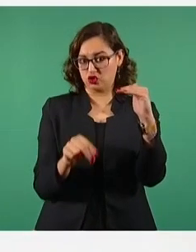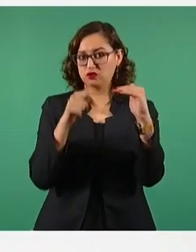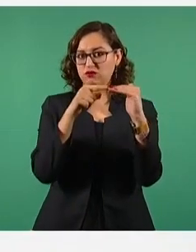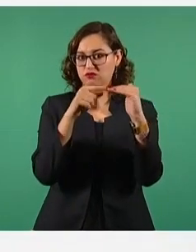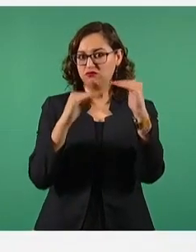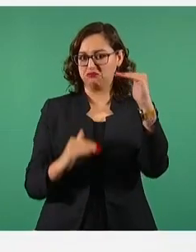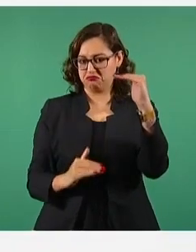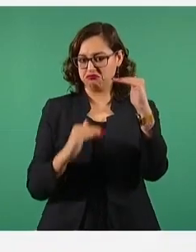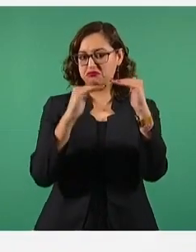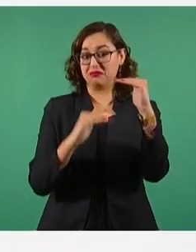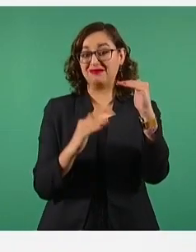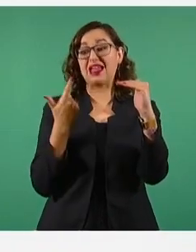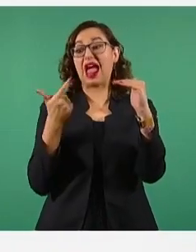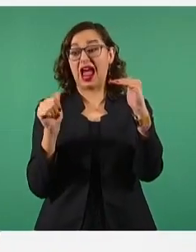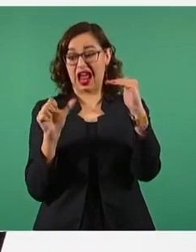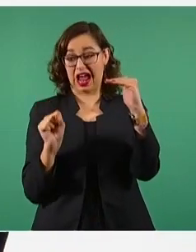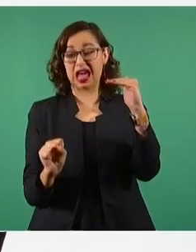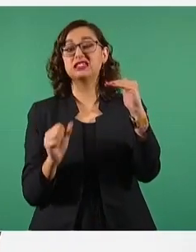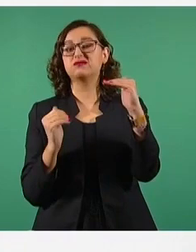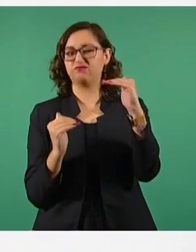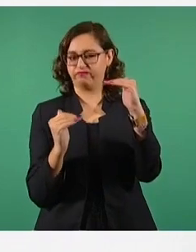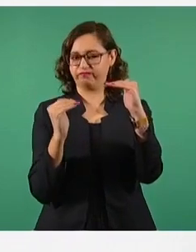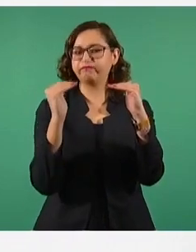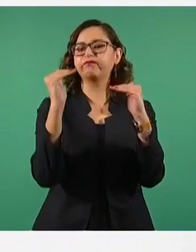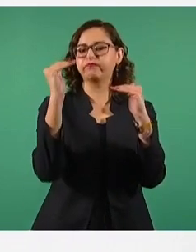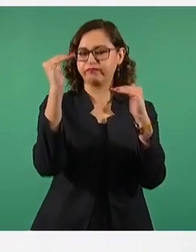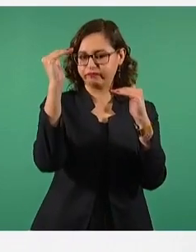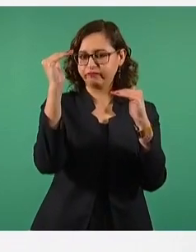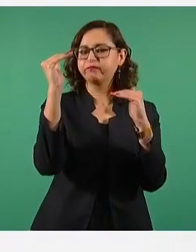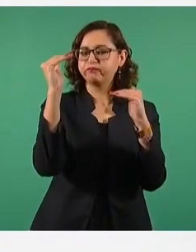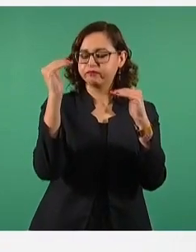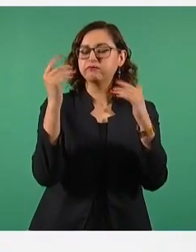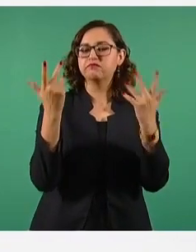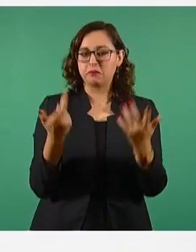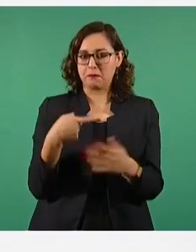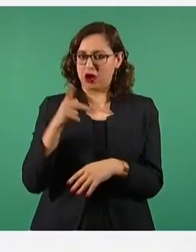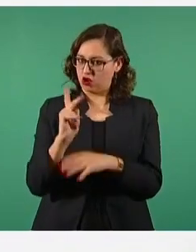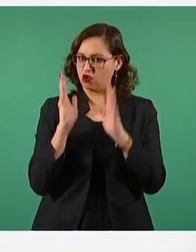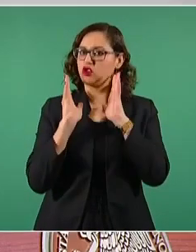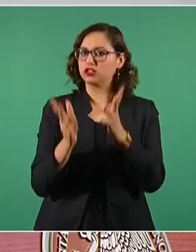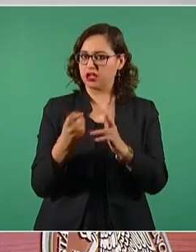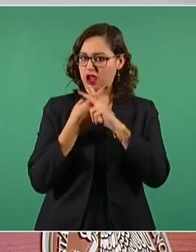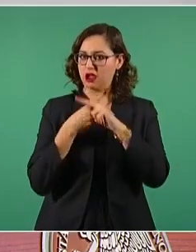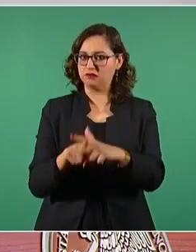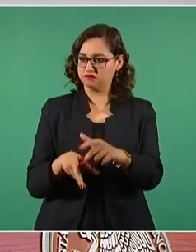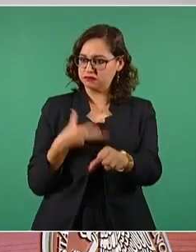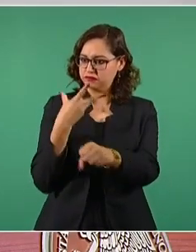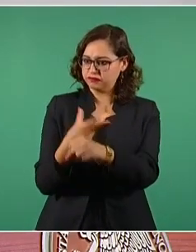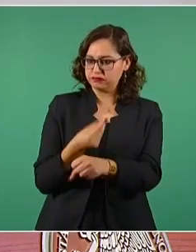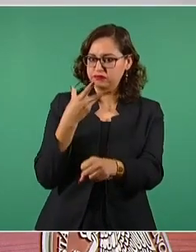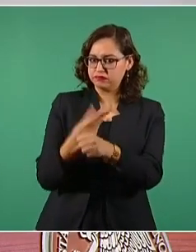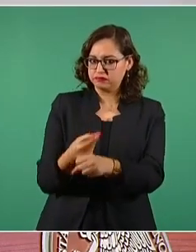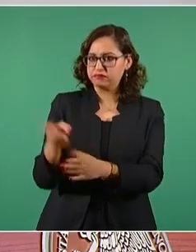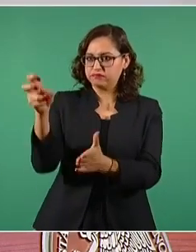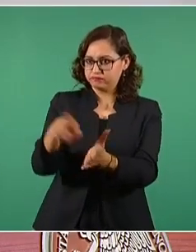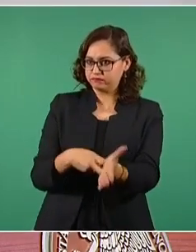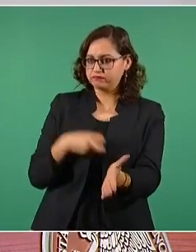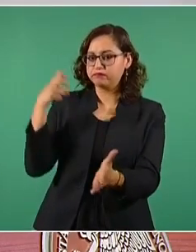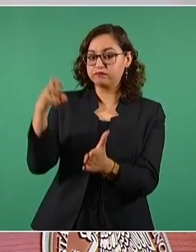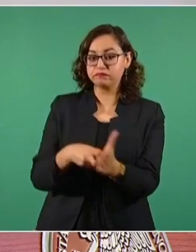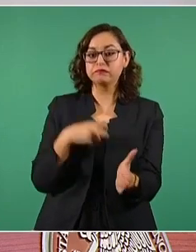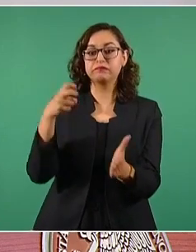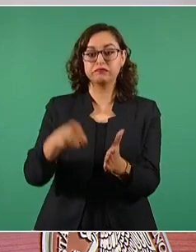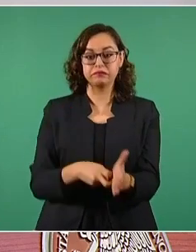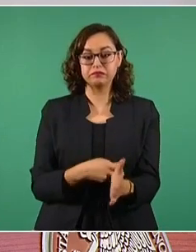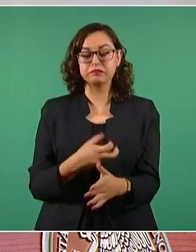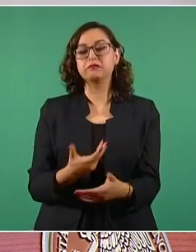estamos haciendo, pues ya iniciamos la venta a precios justos de cilindros del gas Bienestar.